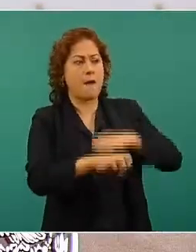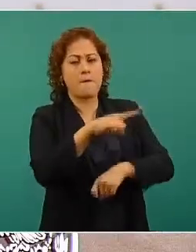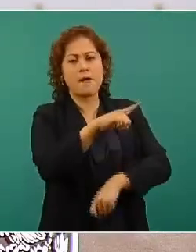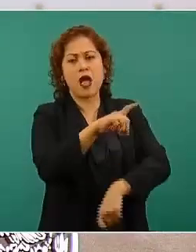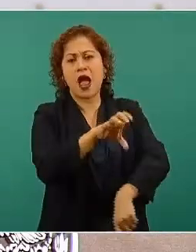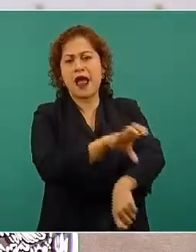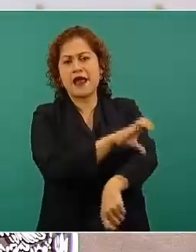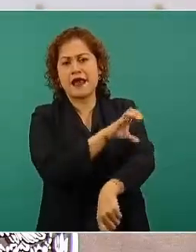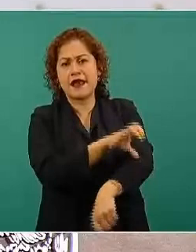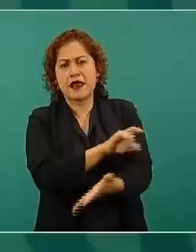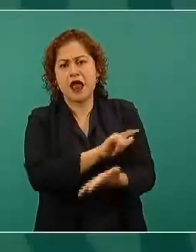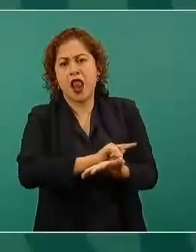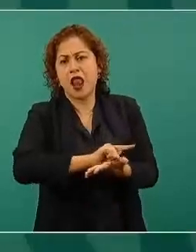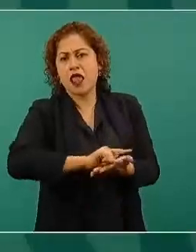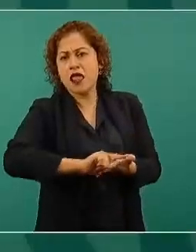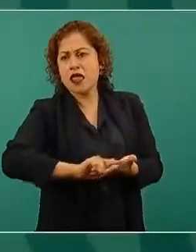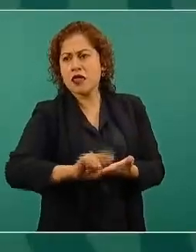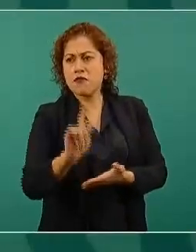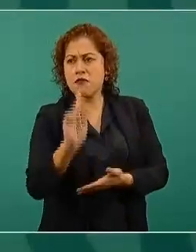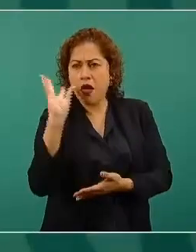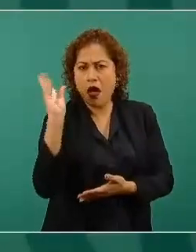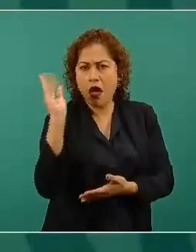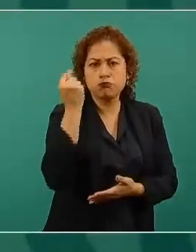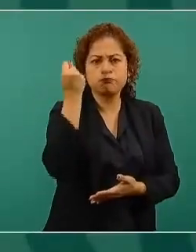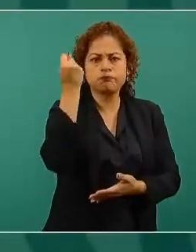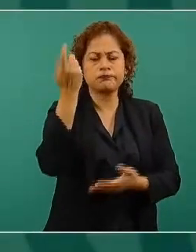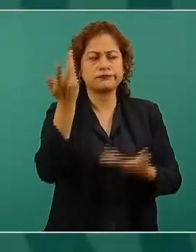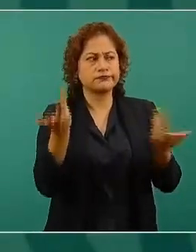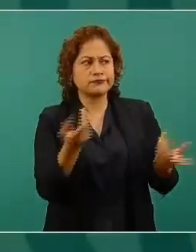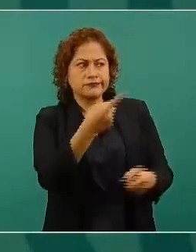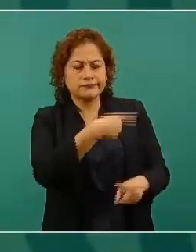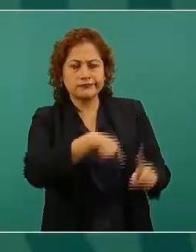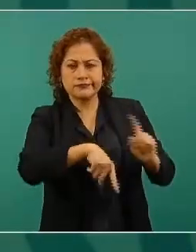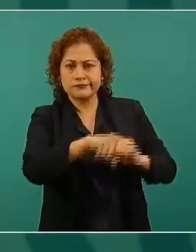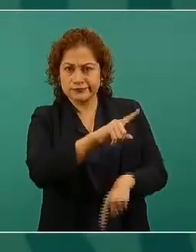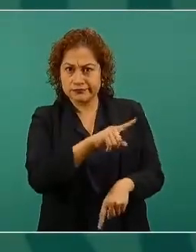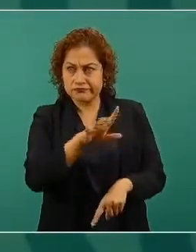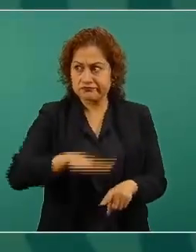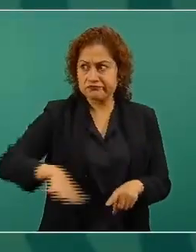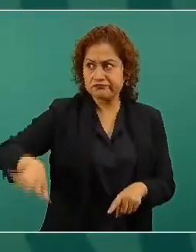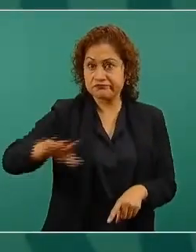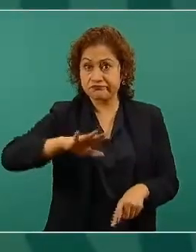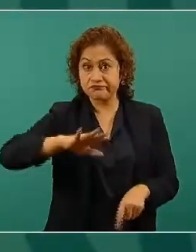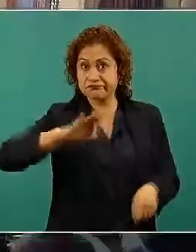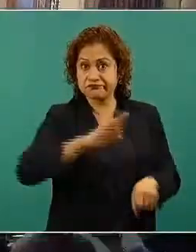limpia y que la Comisión Federal de Electricidad